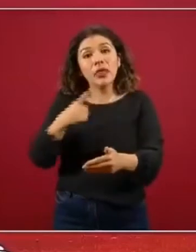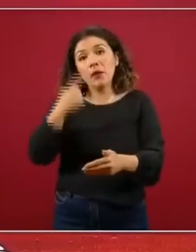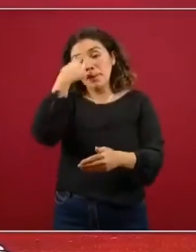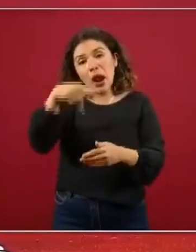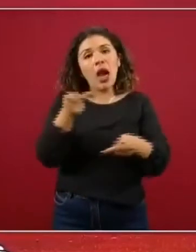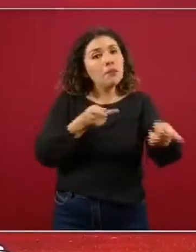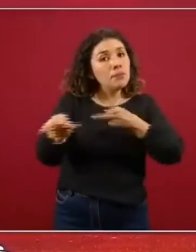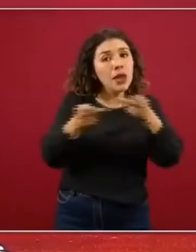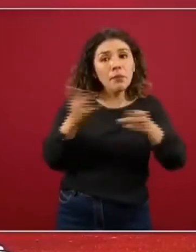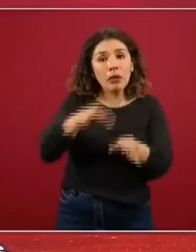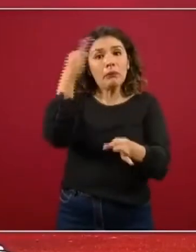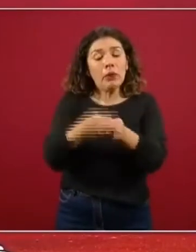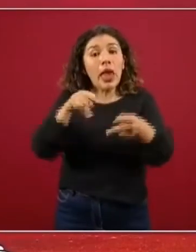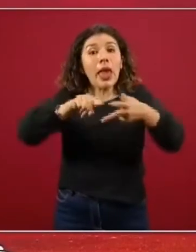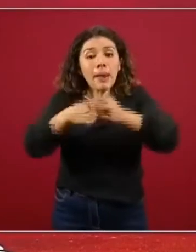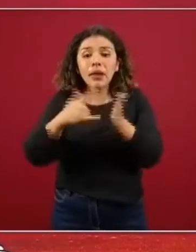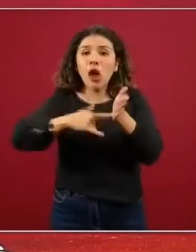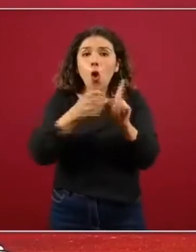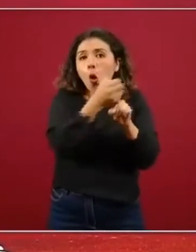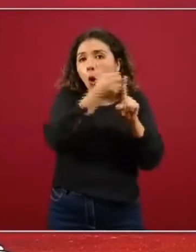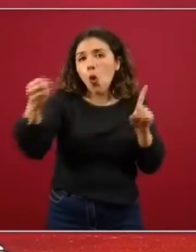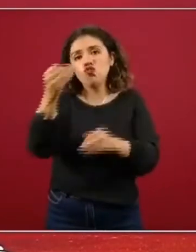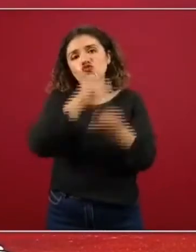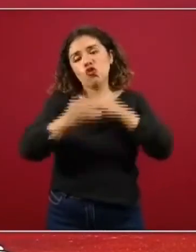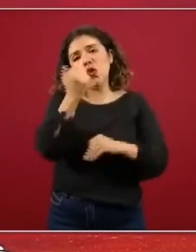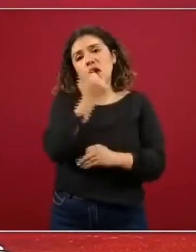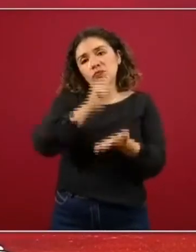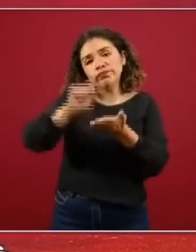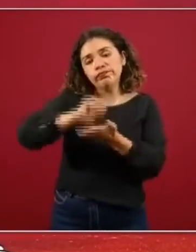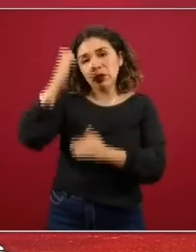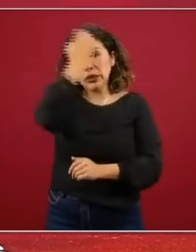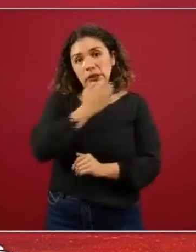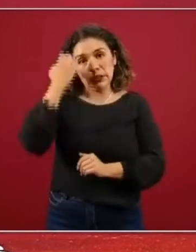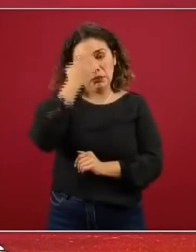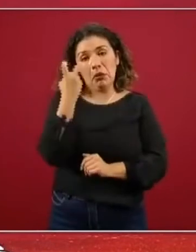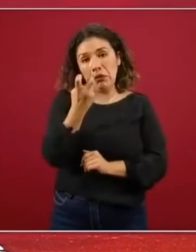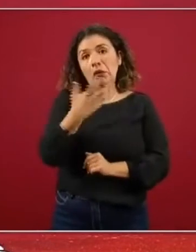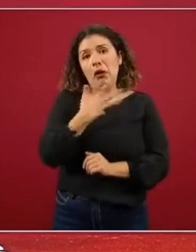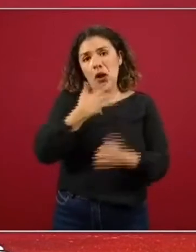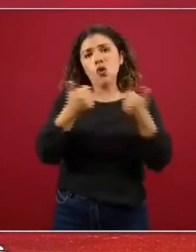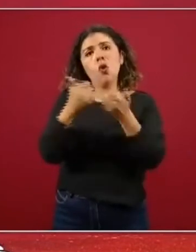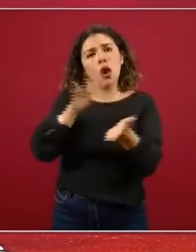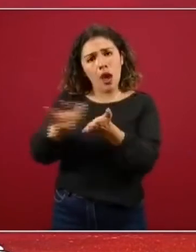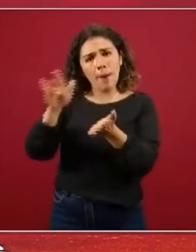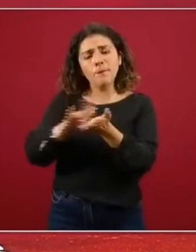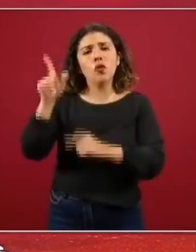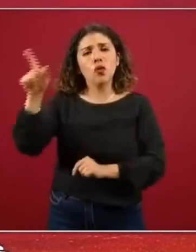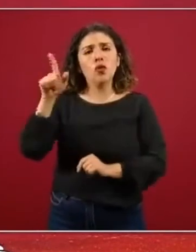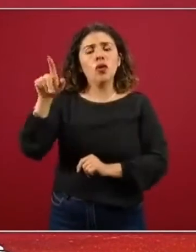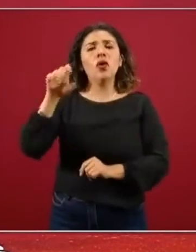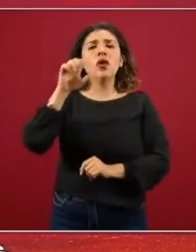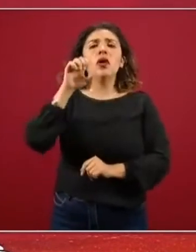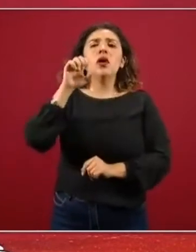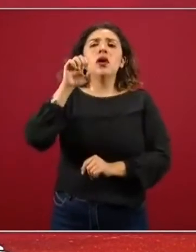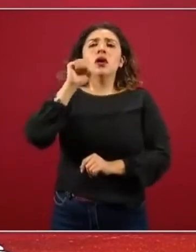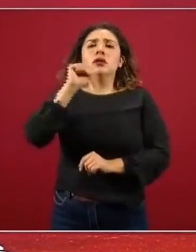todo el dispositivo listo y empiecen al mismo tiempo todos los alumnos todo esto está apoyado por la Secretaría de Seguridad